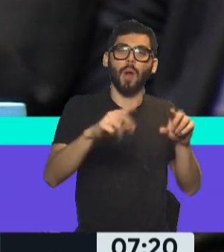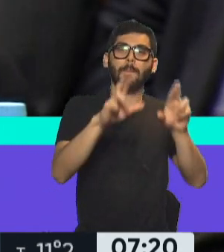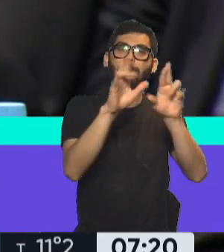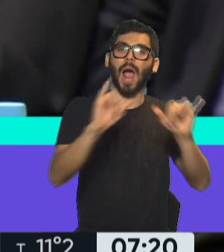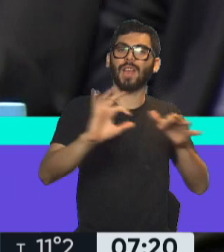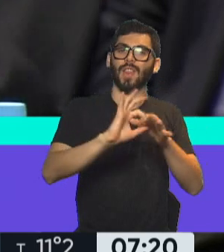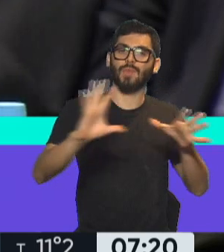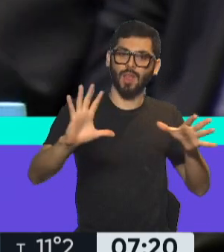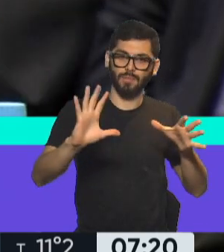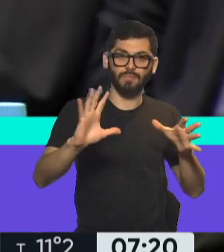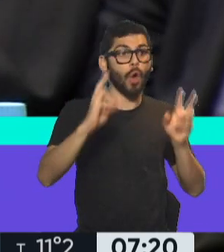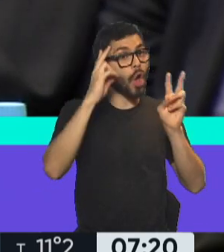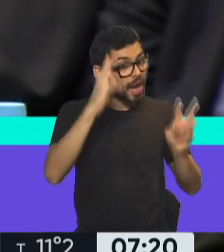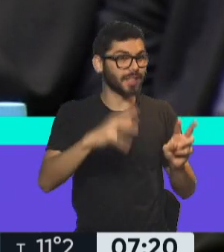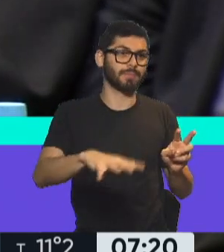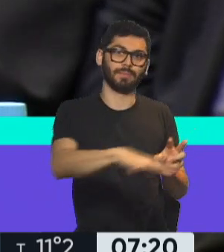la voluntad de los bolivianos. Gracias.